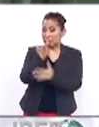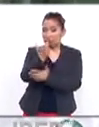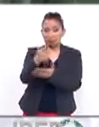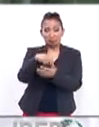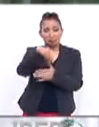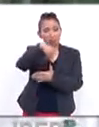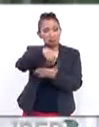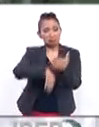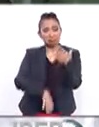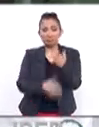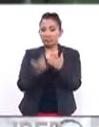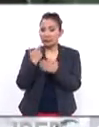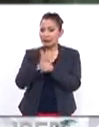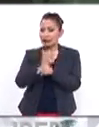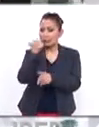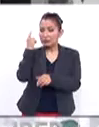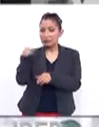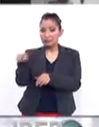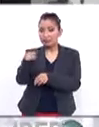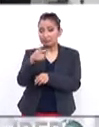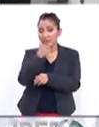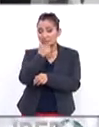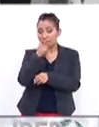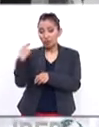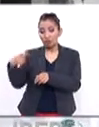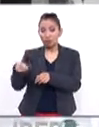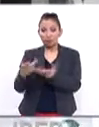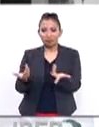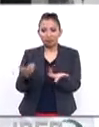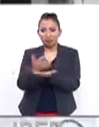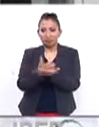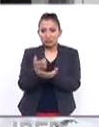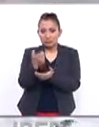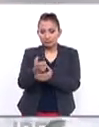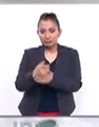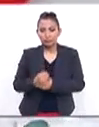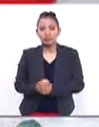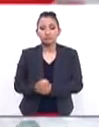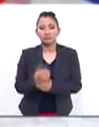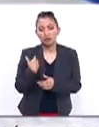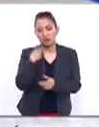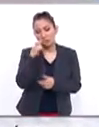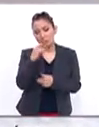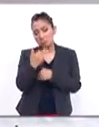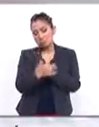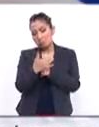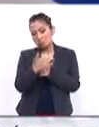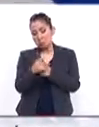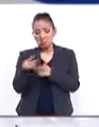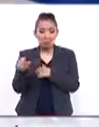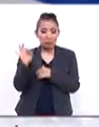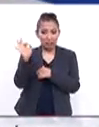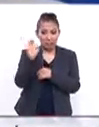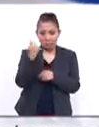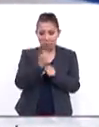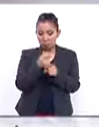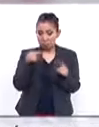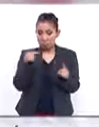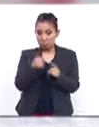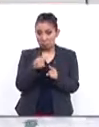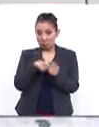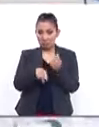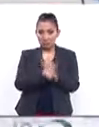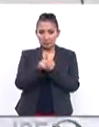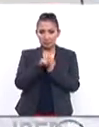económico altísimo para los británicos y sus bolsillos. Entonces, yo siento que, con pies de plomos, el primer